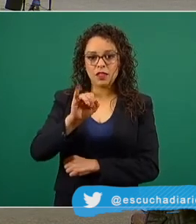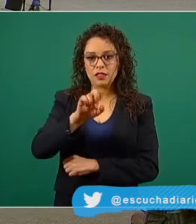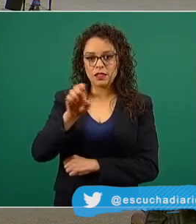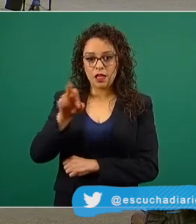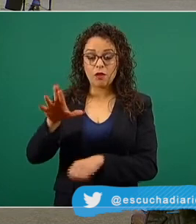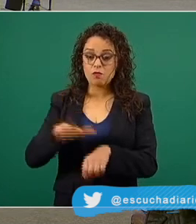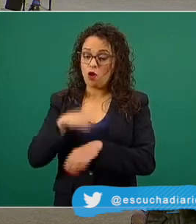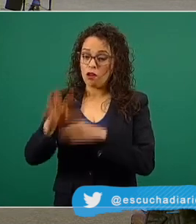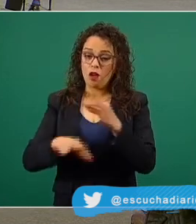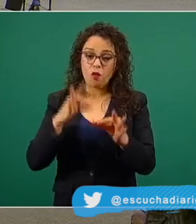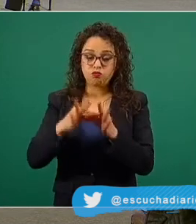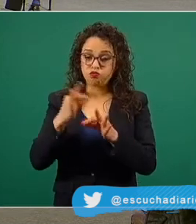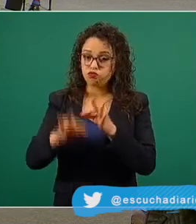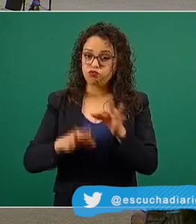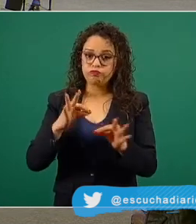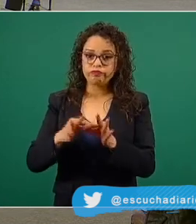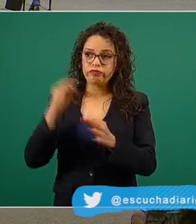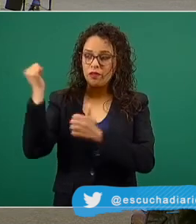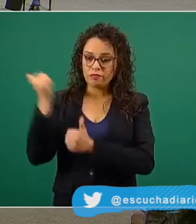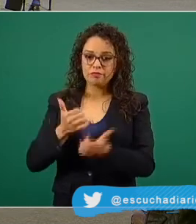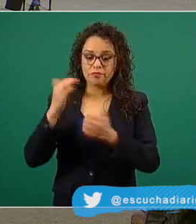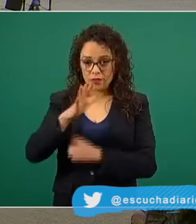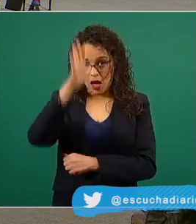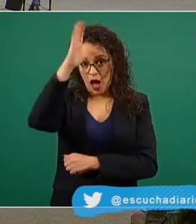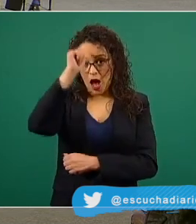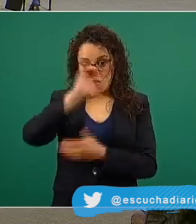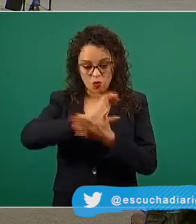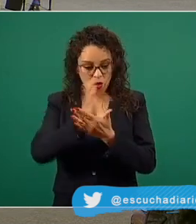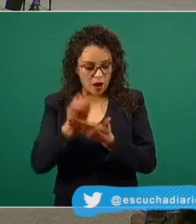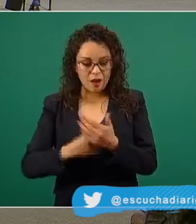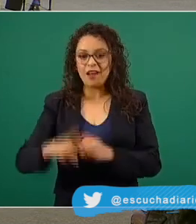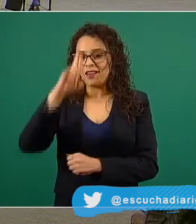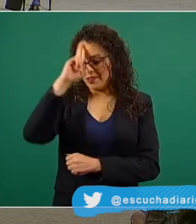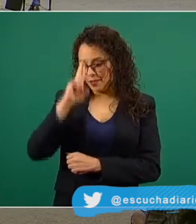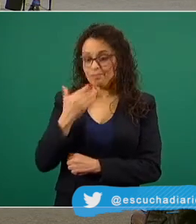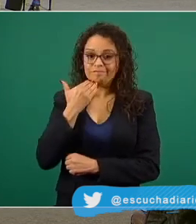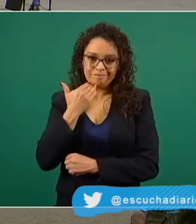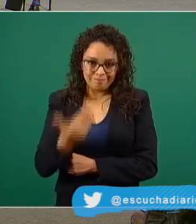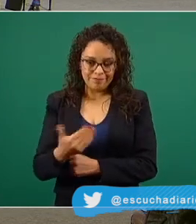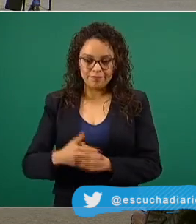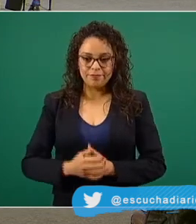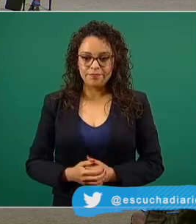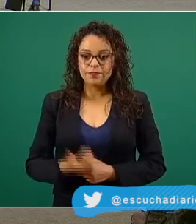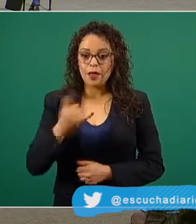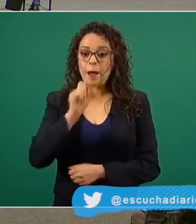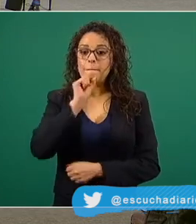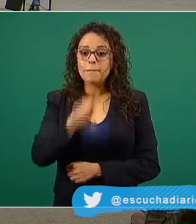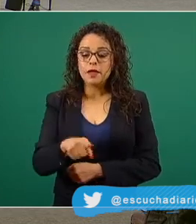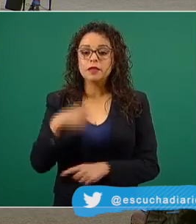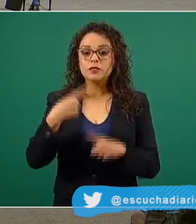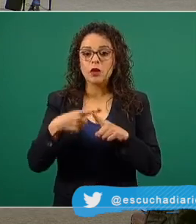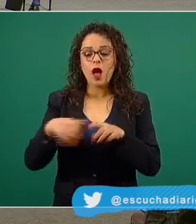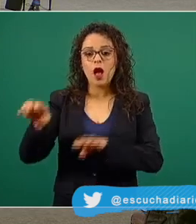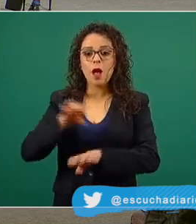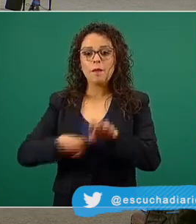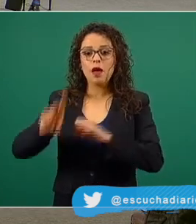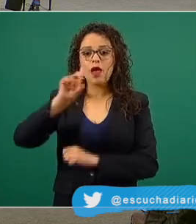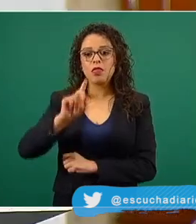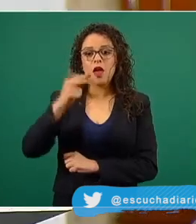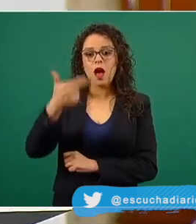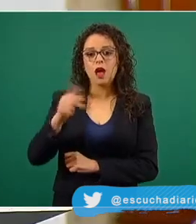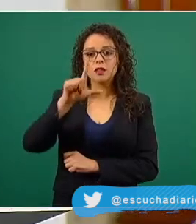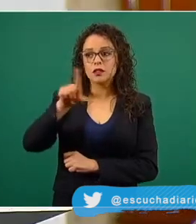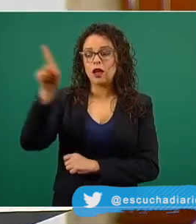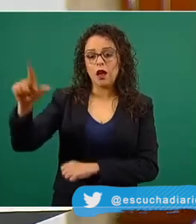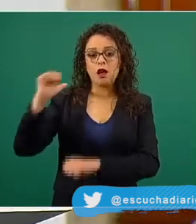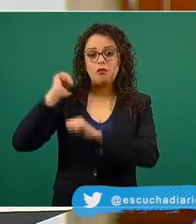con el convenio, con el contrato, y también a DHL, que es la empresa